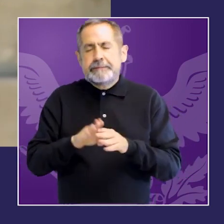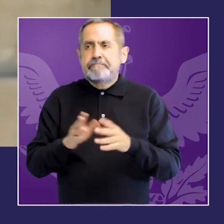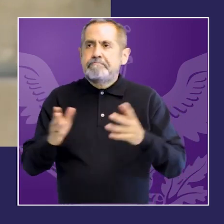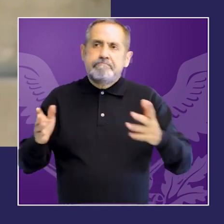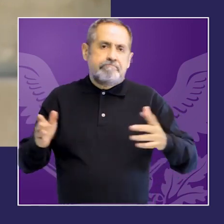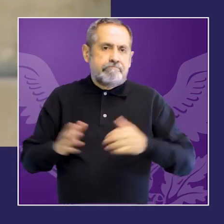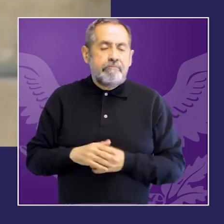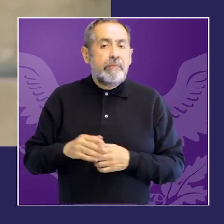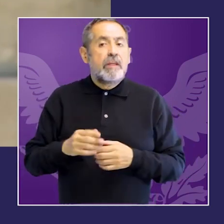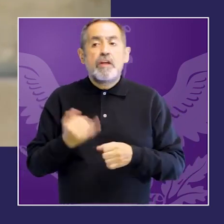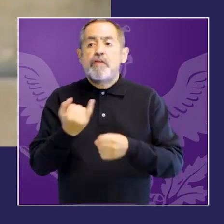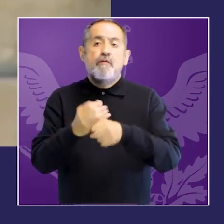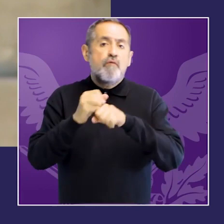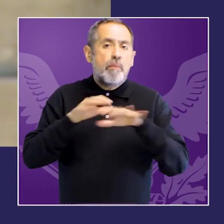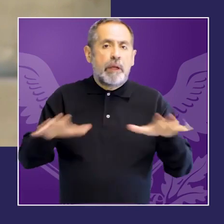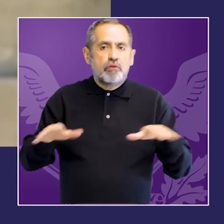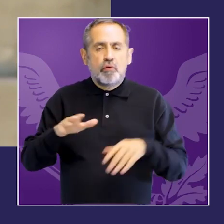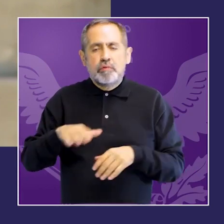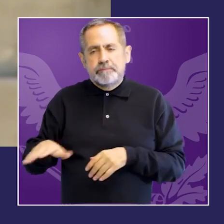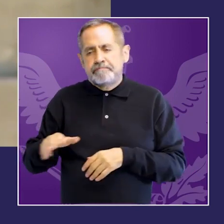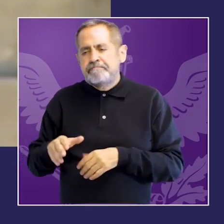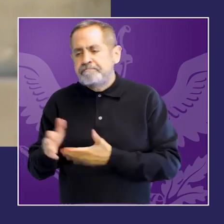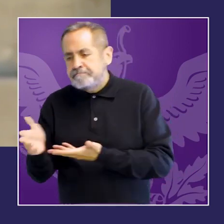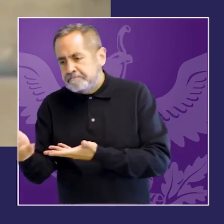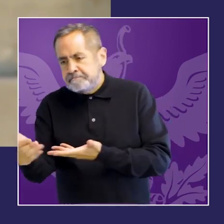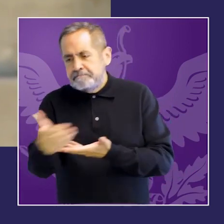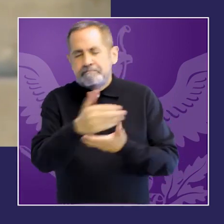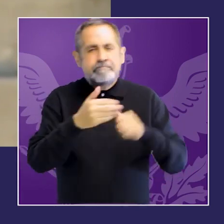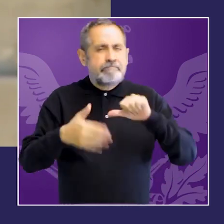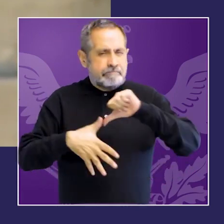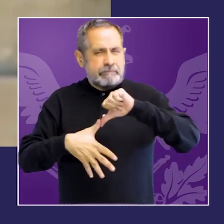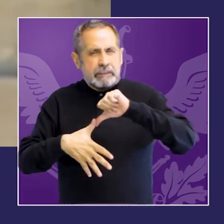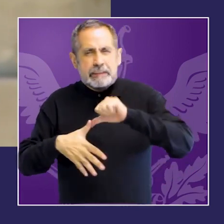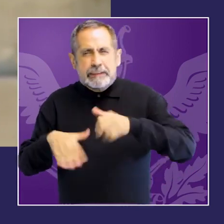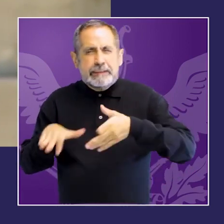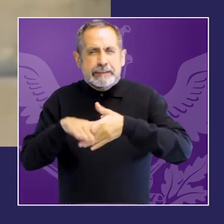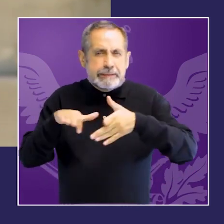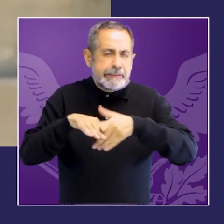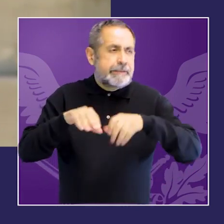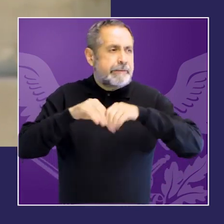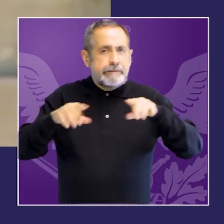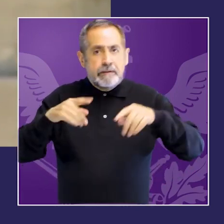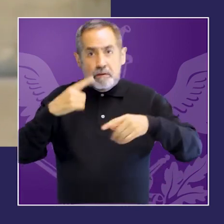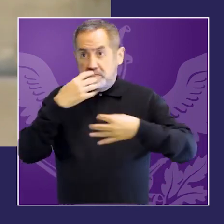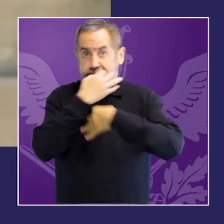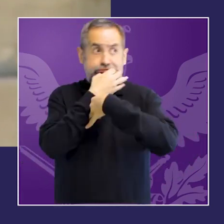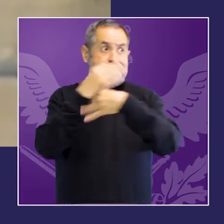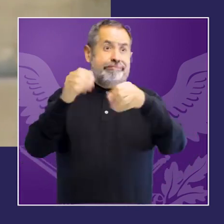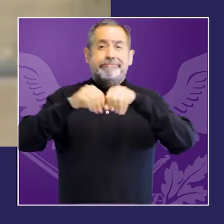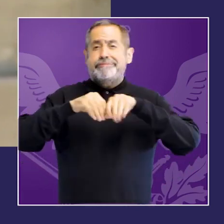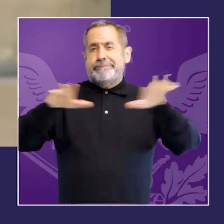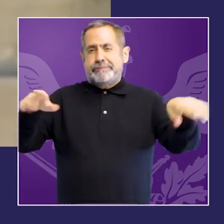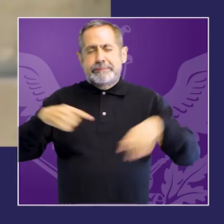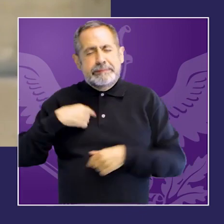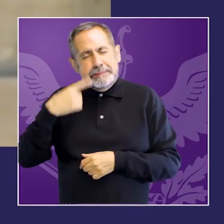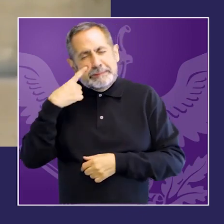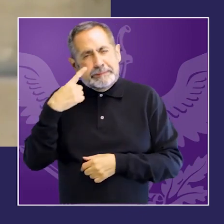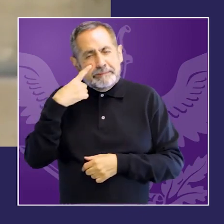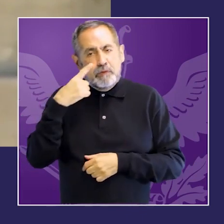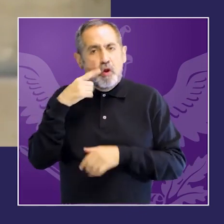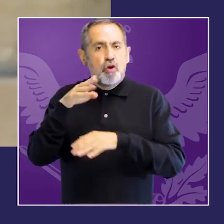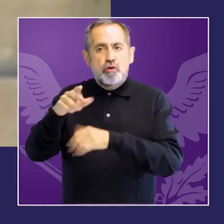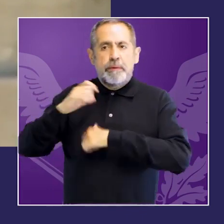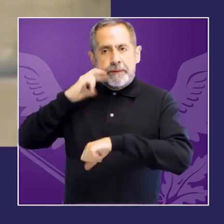integrales que avanzaron en esa segunda generación de normas que mostraron los vínculos indiscutibles entre las